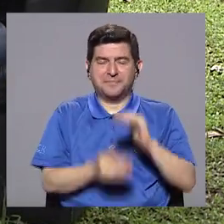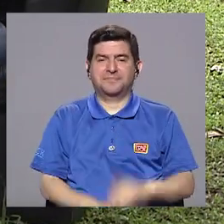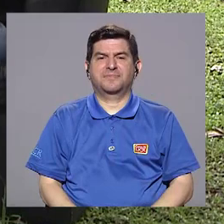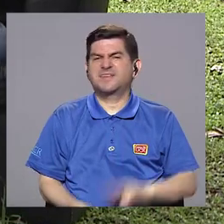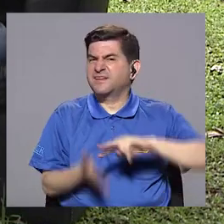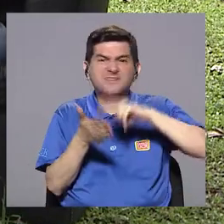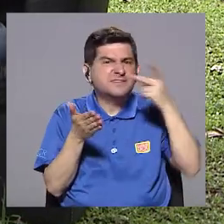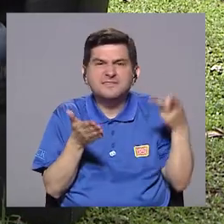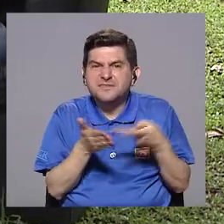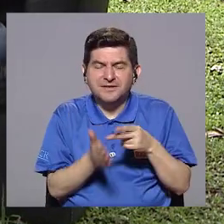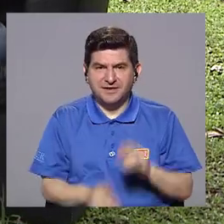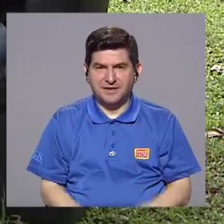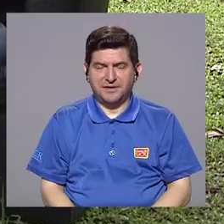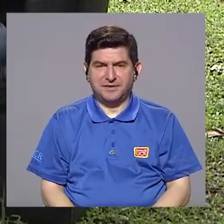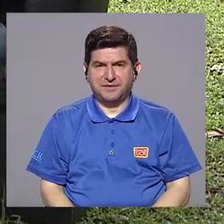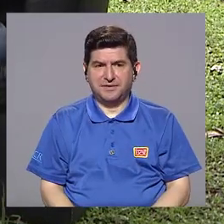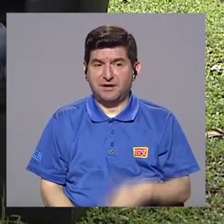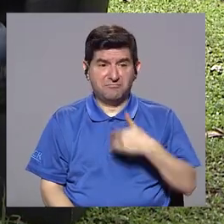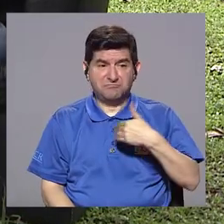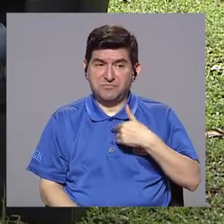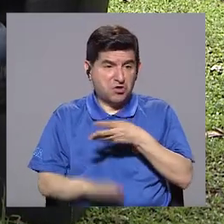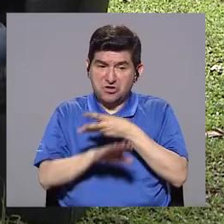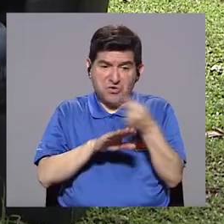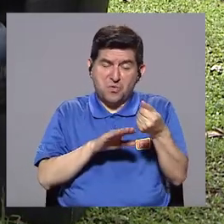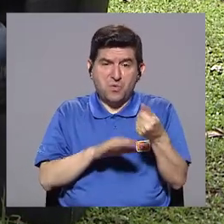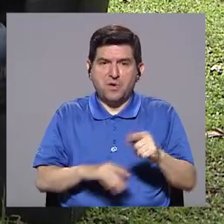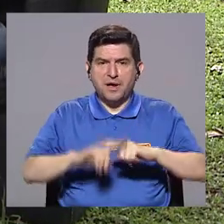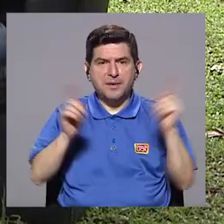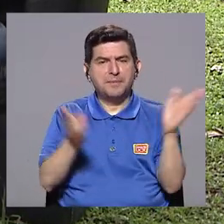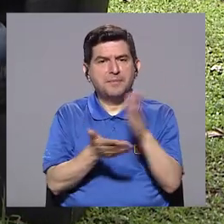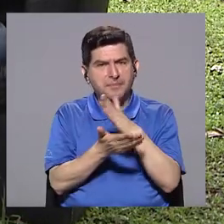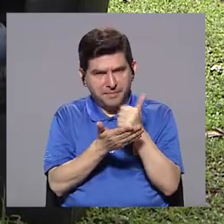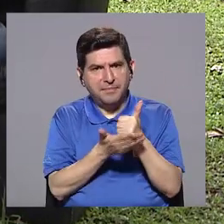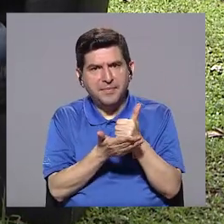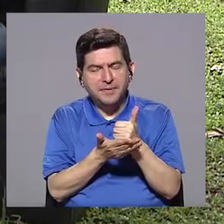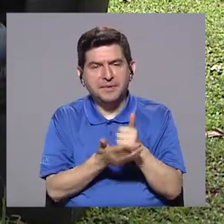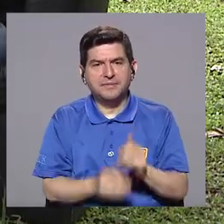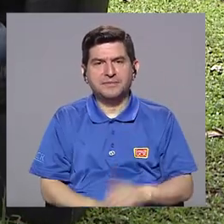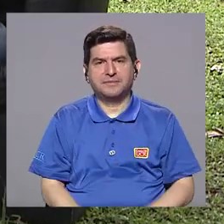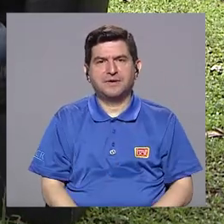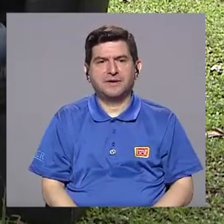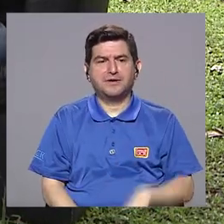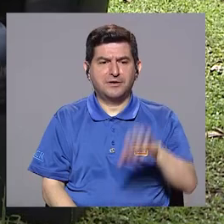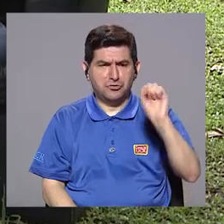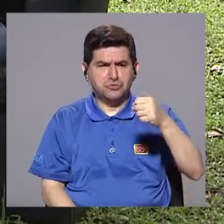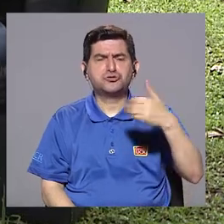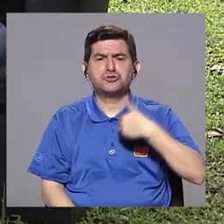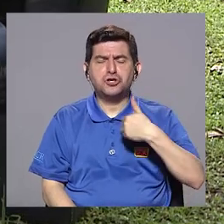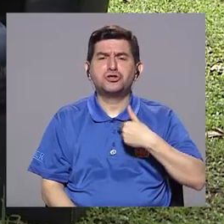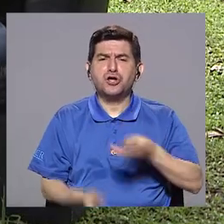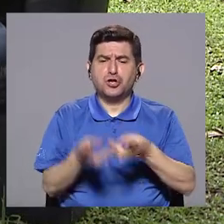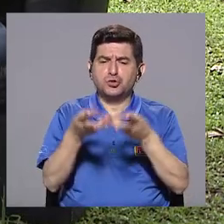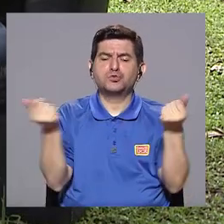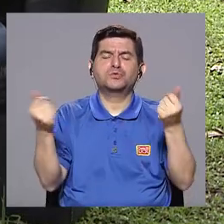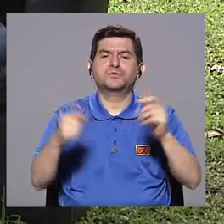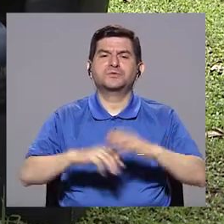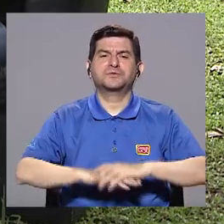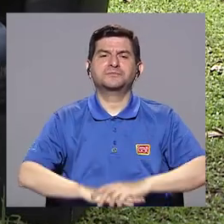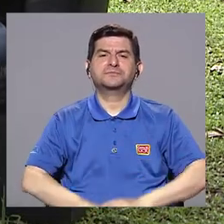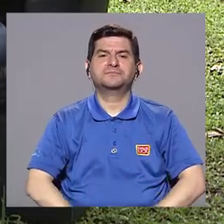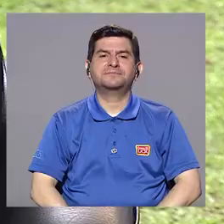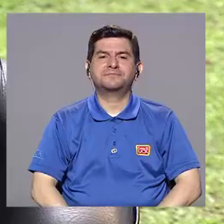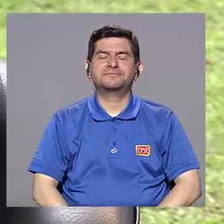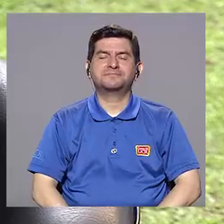¿Y eso qué significa? si bien que no tiene cura, es algo que tiene solución, por así decirlo.